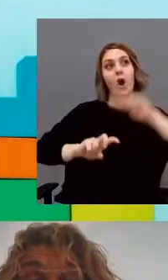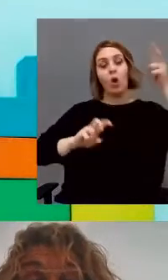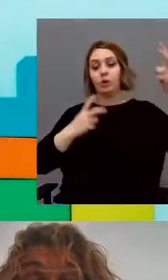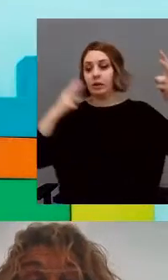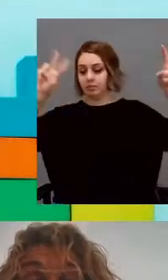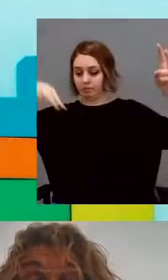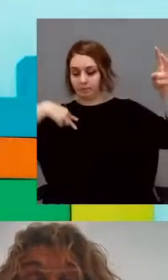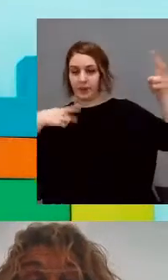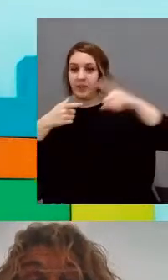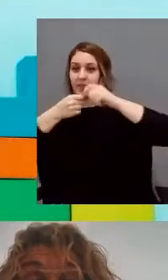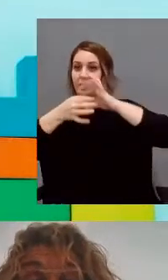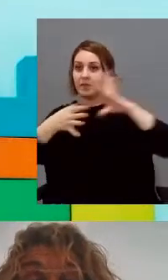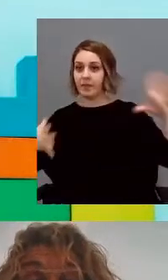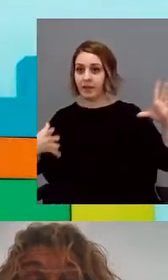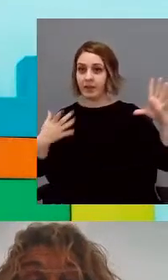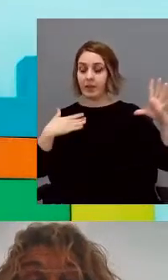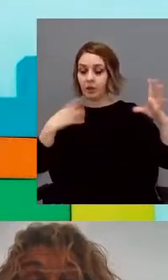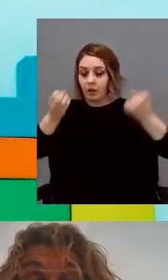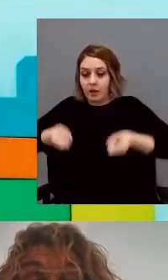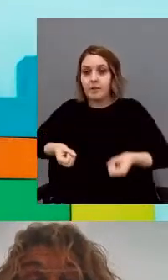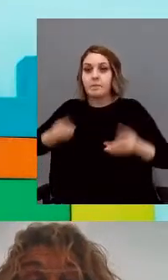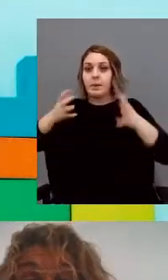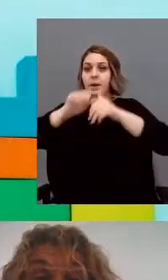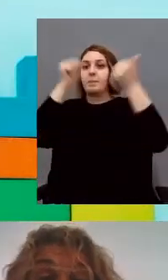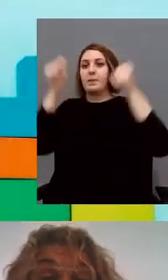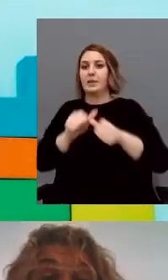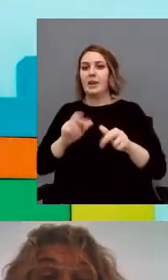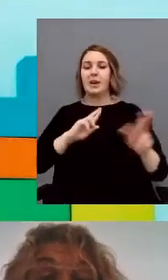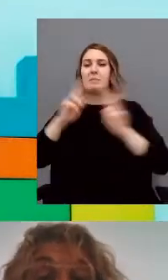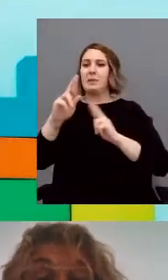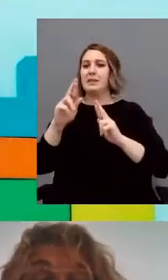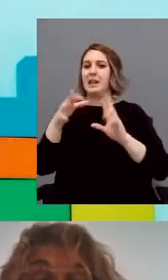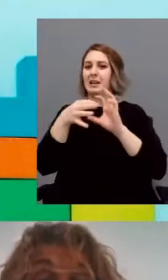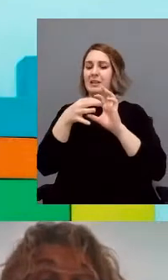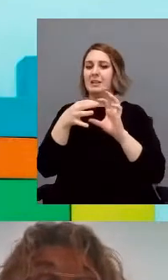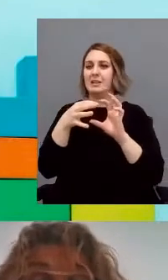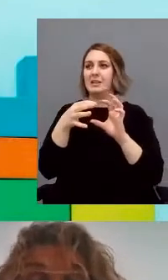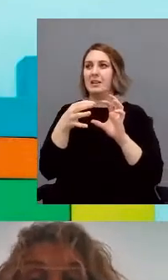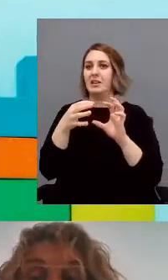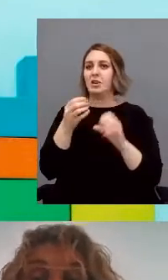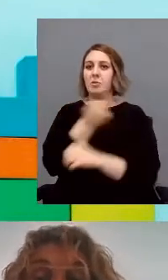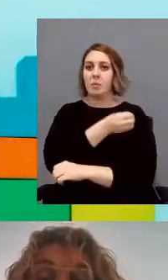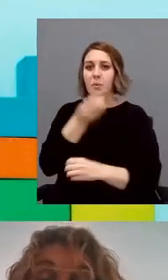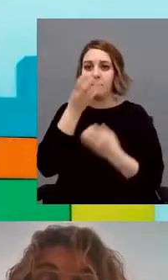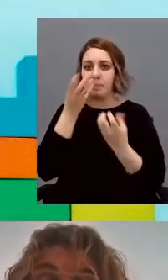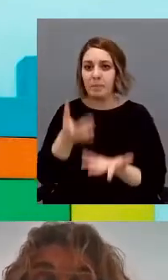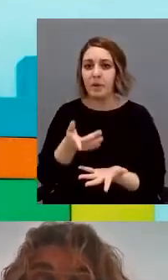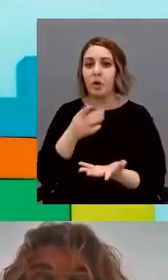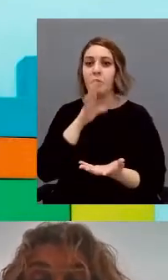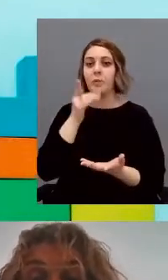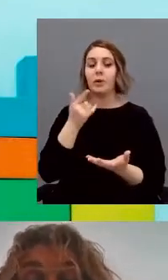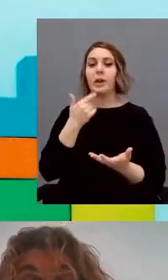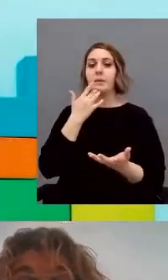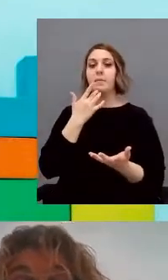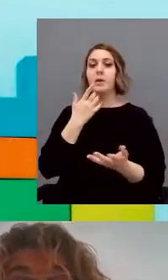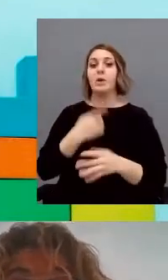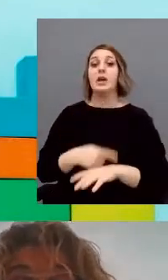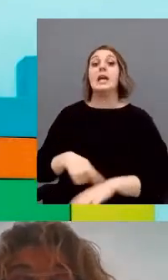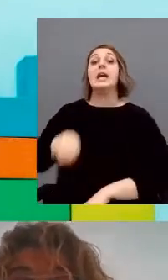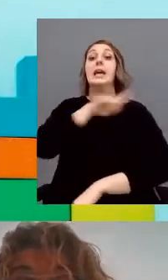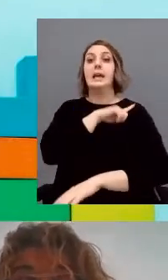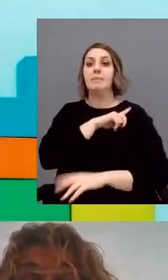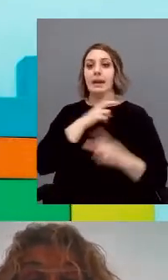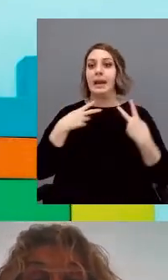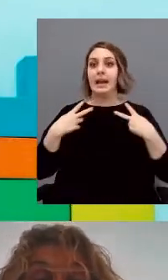se manifiesta con la exteriorización de patrones de respuestas a TIB con distintos niveles de activación, una hiperexcitación o una